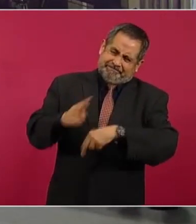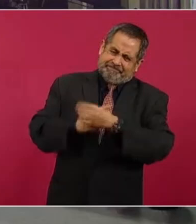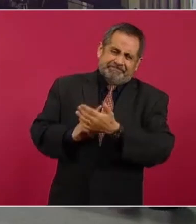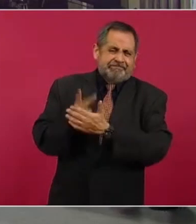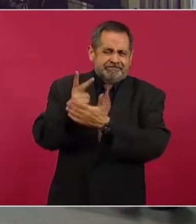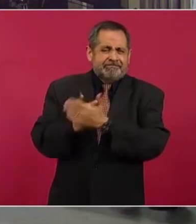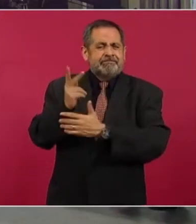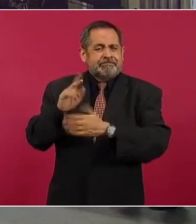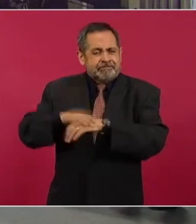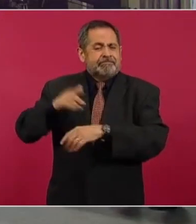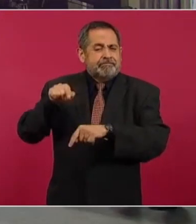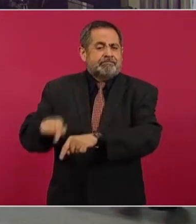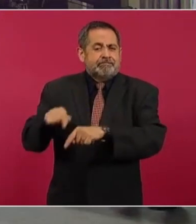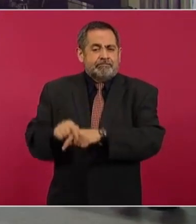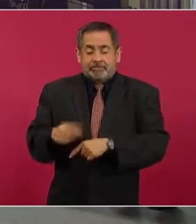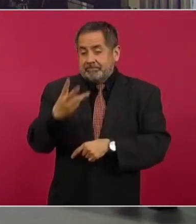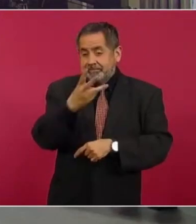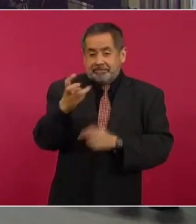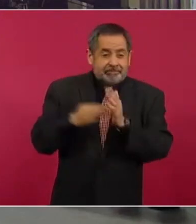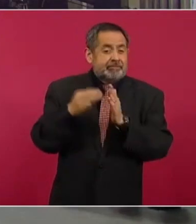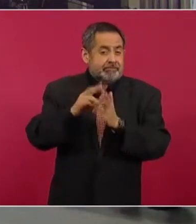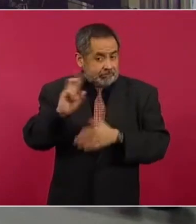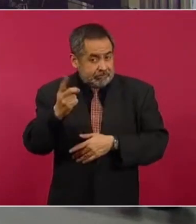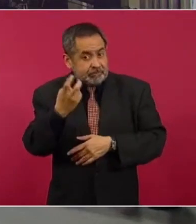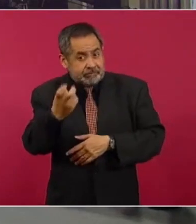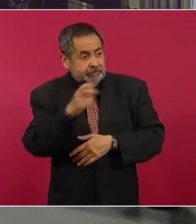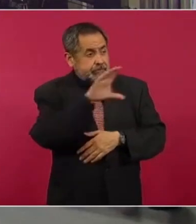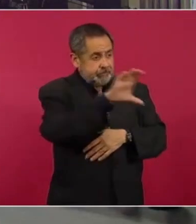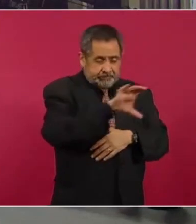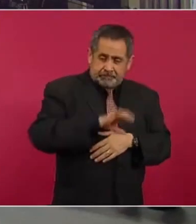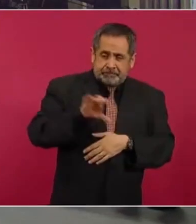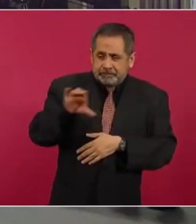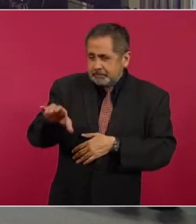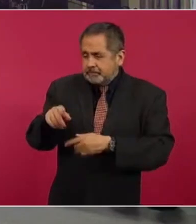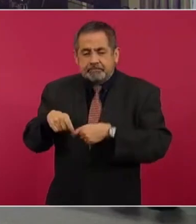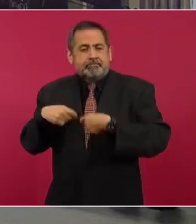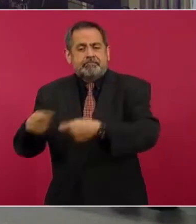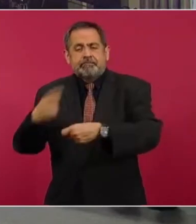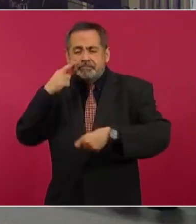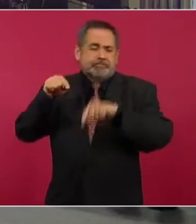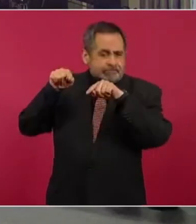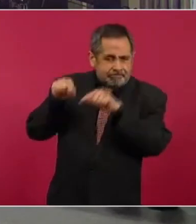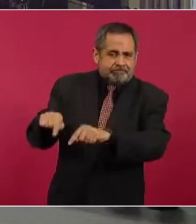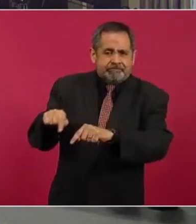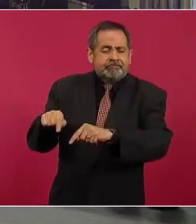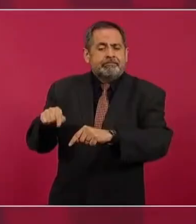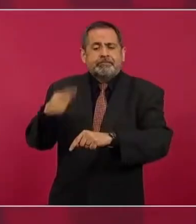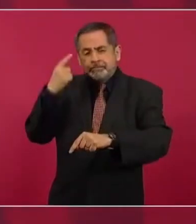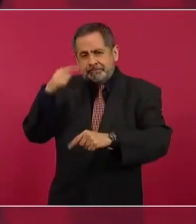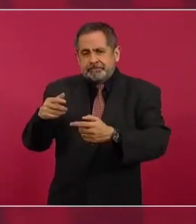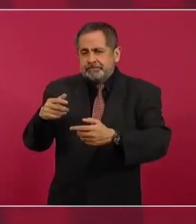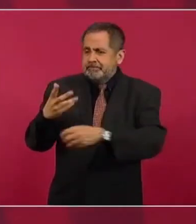plantas, esos 300 millones de dólares se van a destinar a